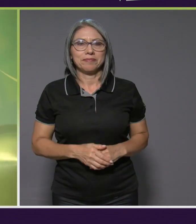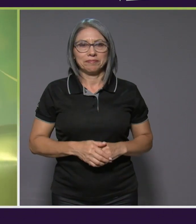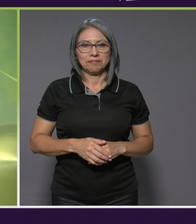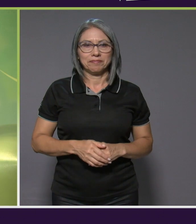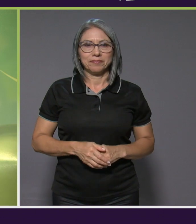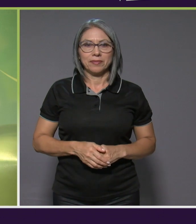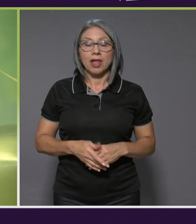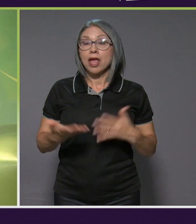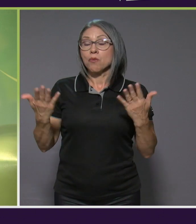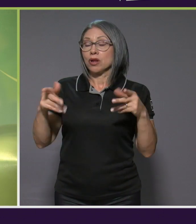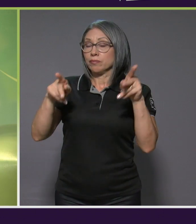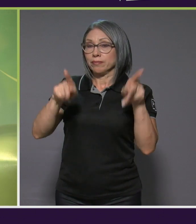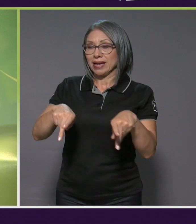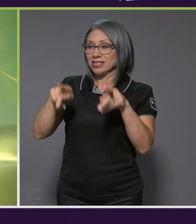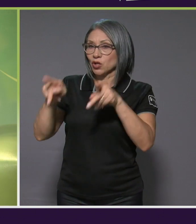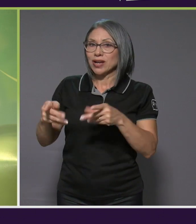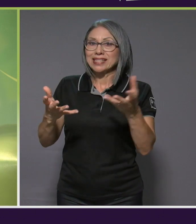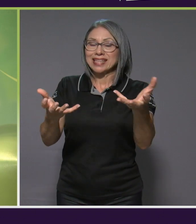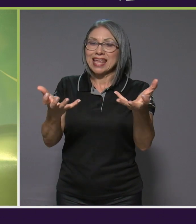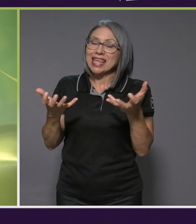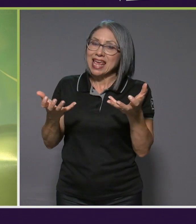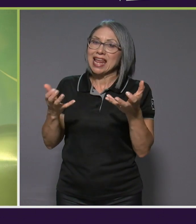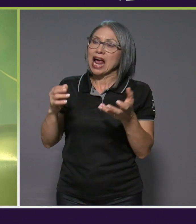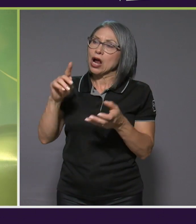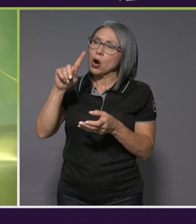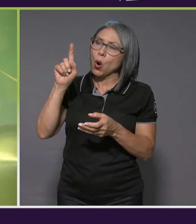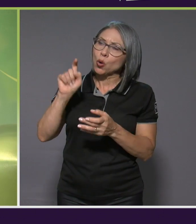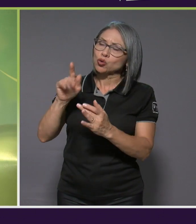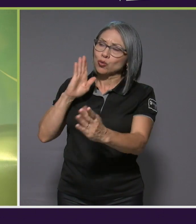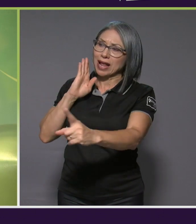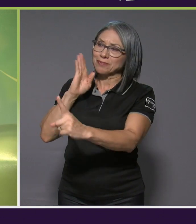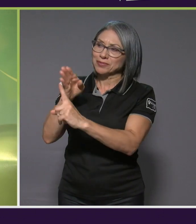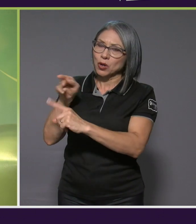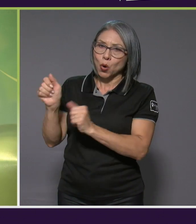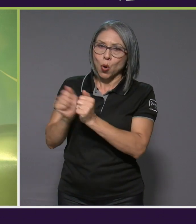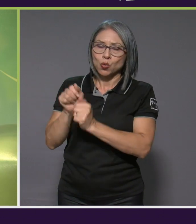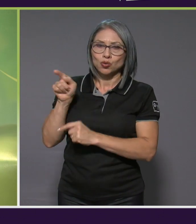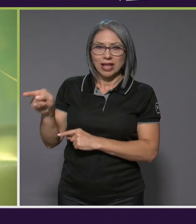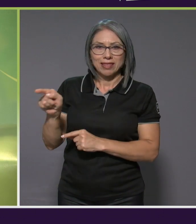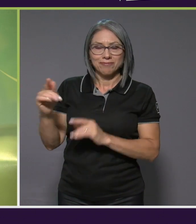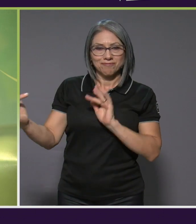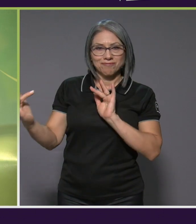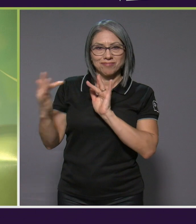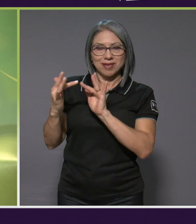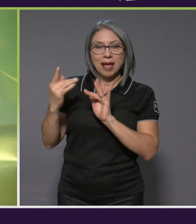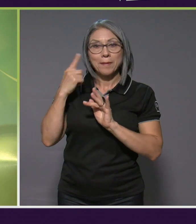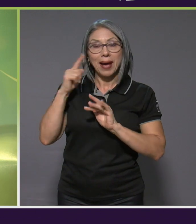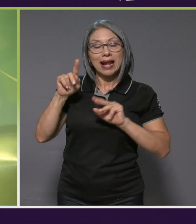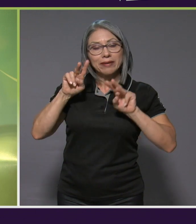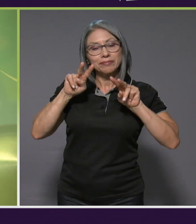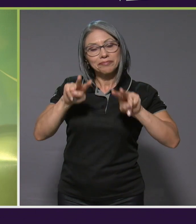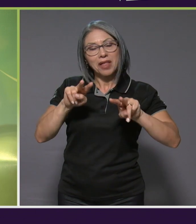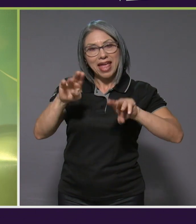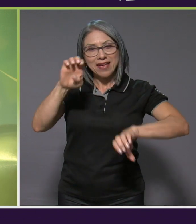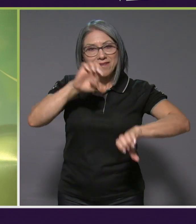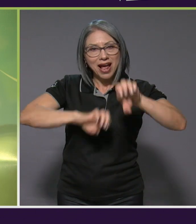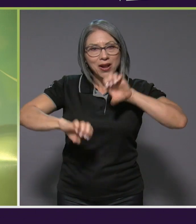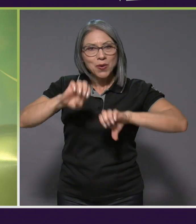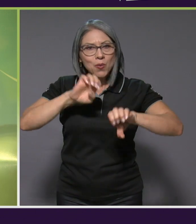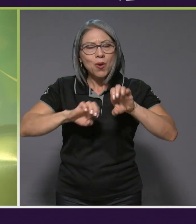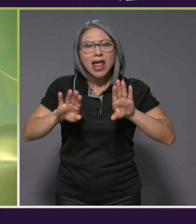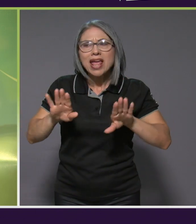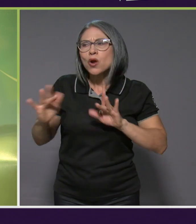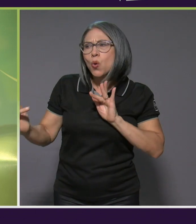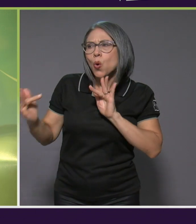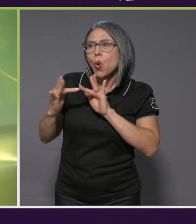bueno, las personas que quieran, Cindy, consultar directamente con ustedes para que se les evalúe, ¿verdad? En su caso particular, ¿cómo la